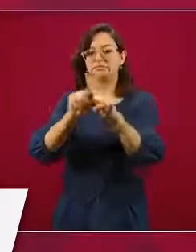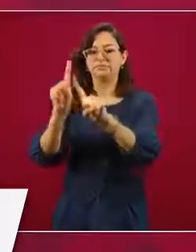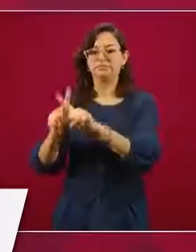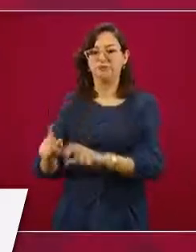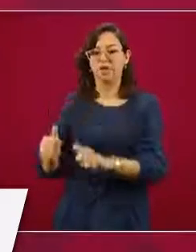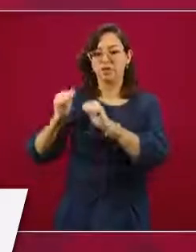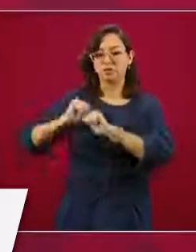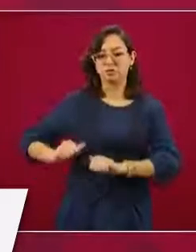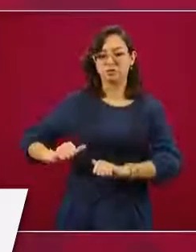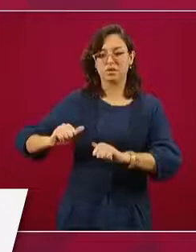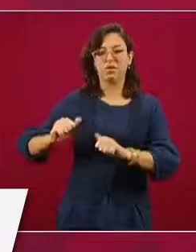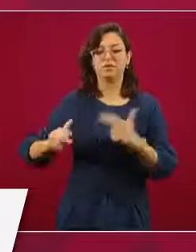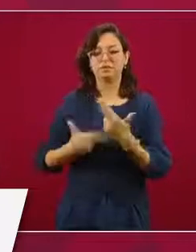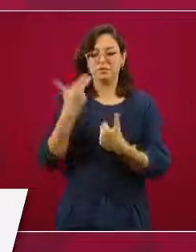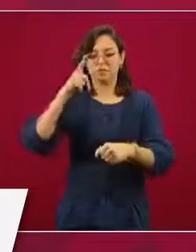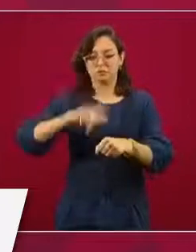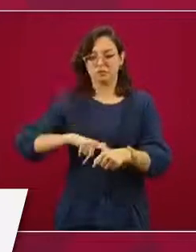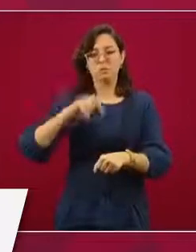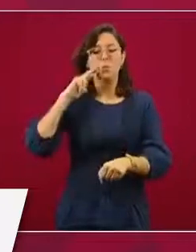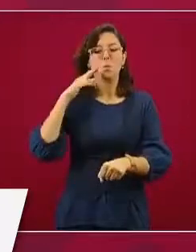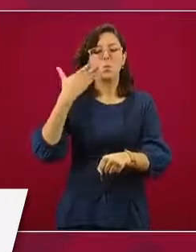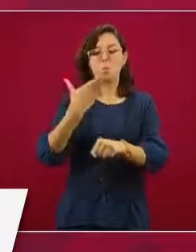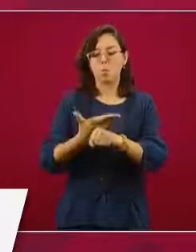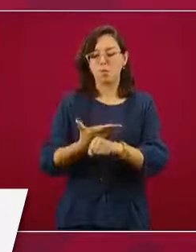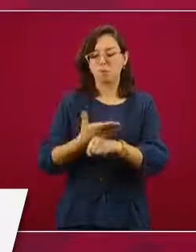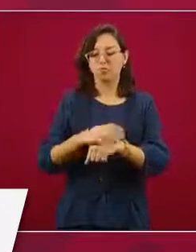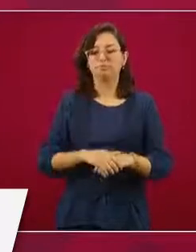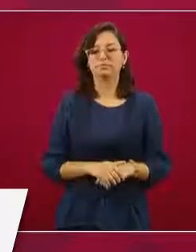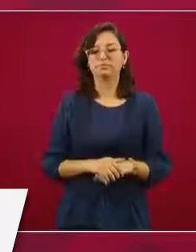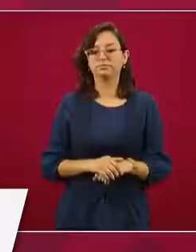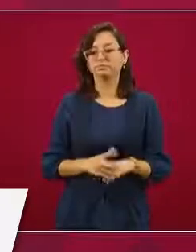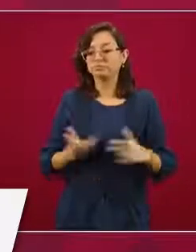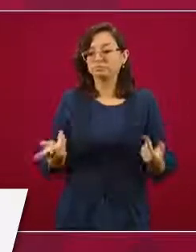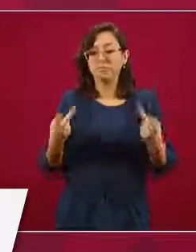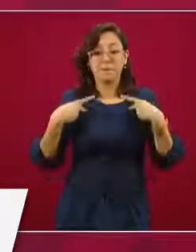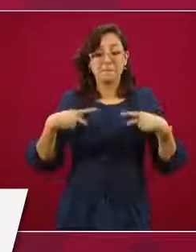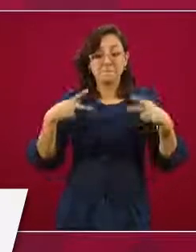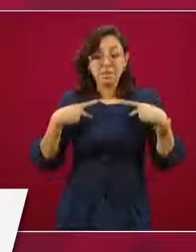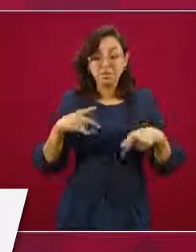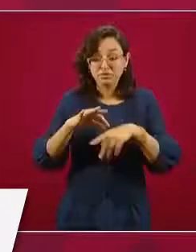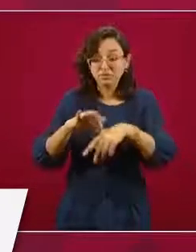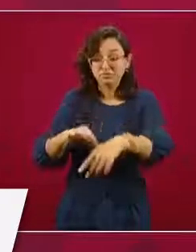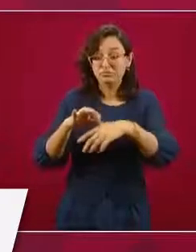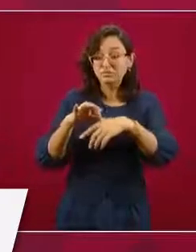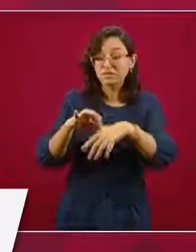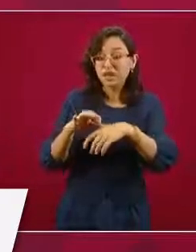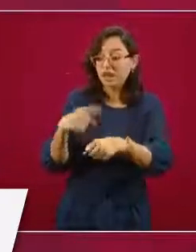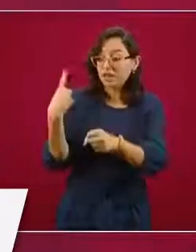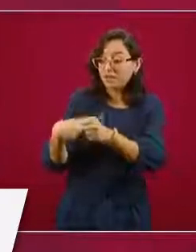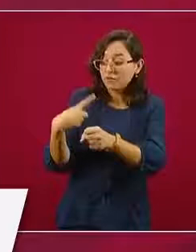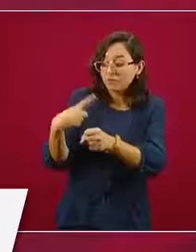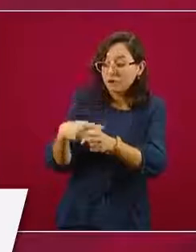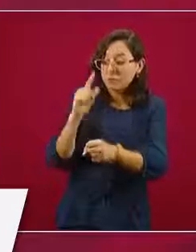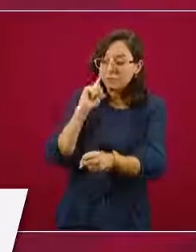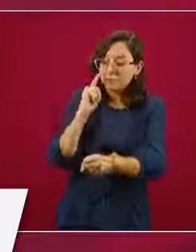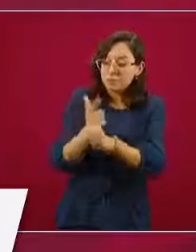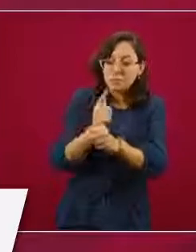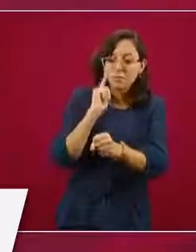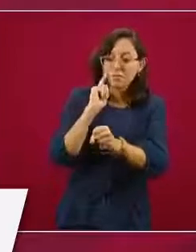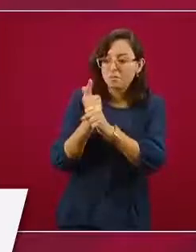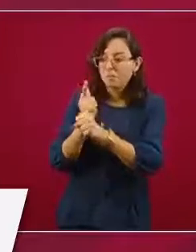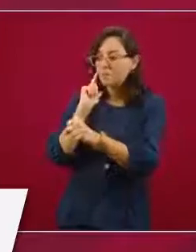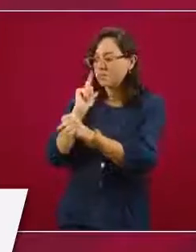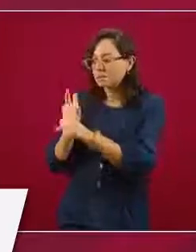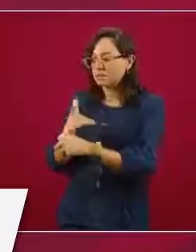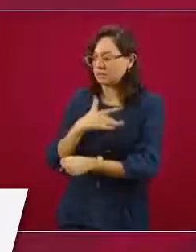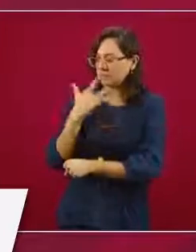autoridad nacional. Entonces, la información proviene de personas, personas reales, cada vez que se encuentra a una persona que